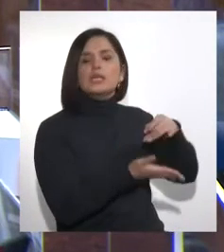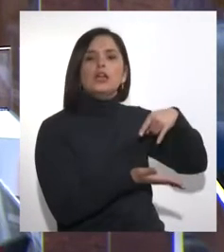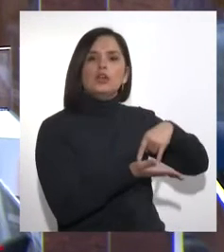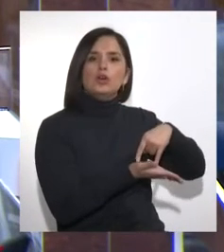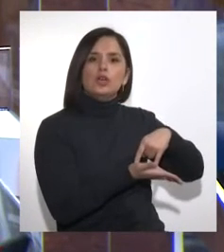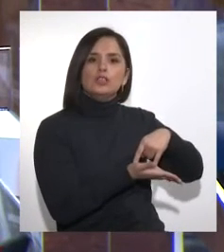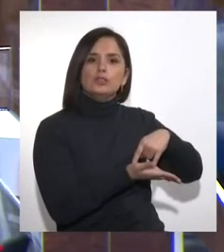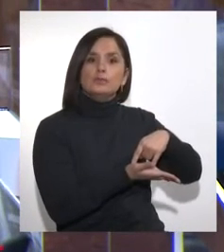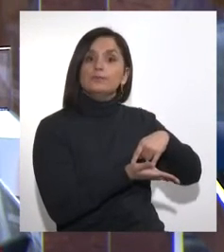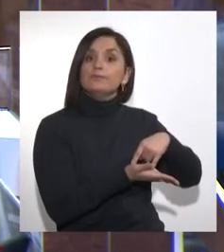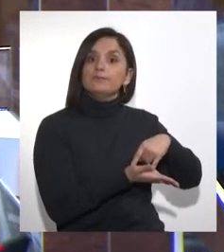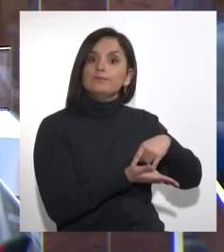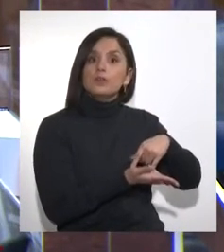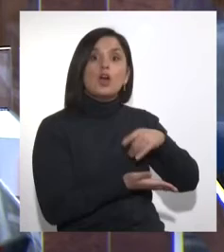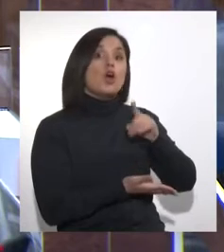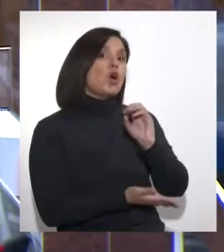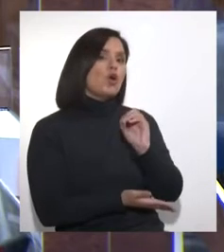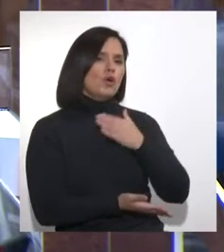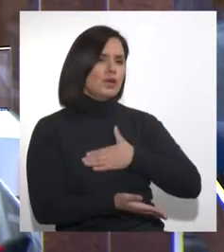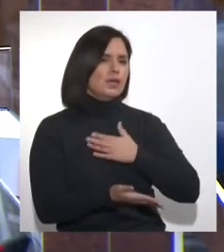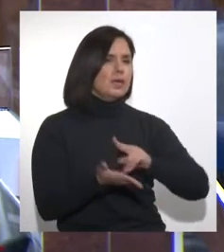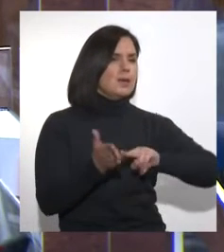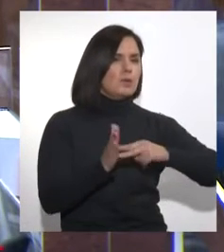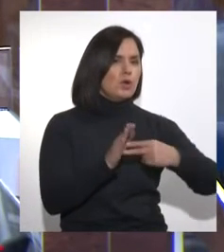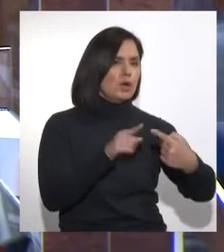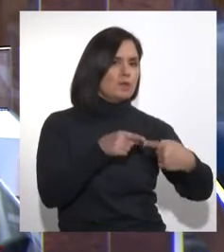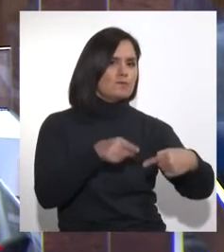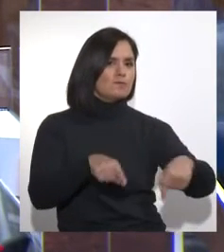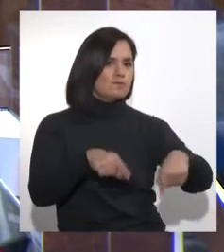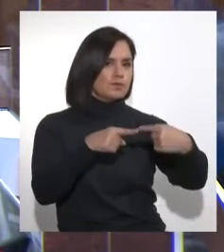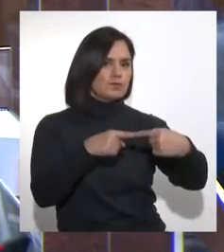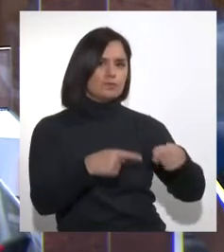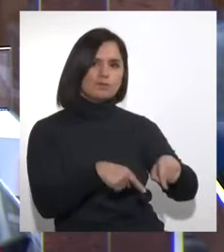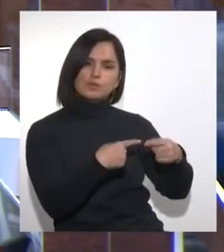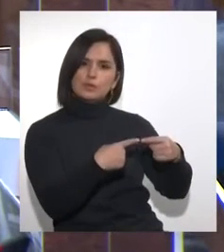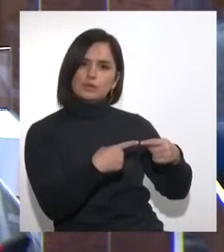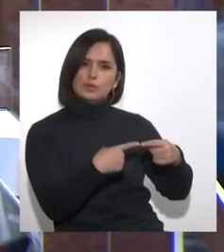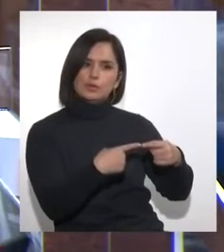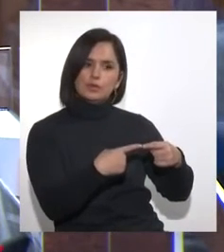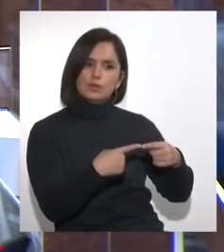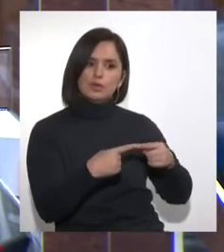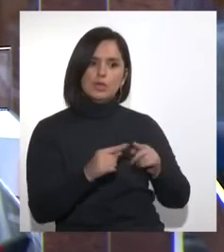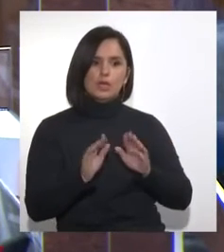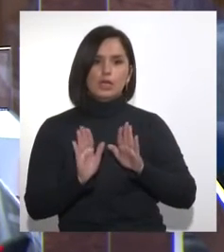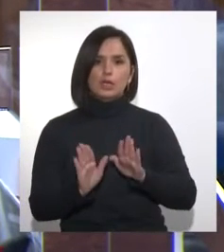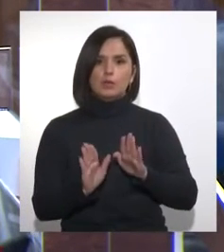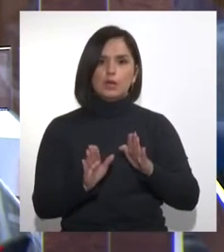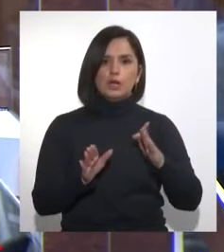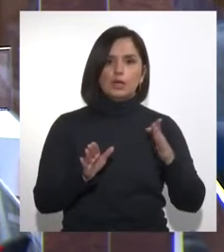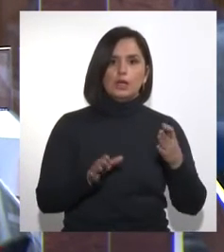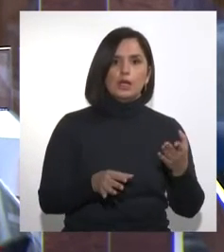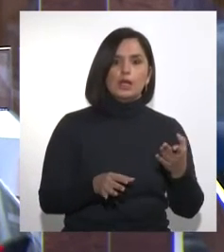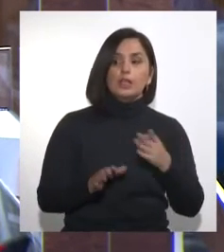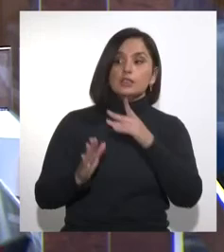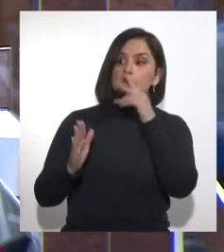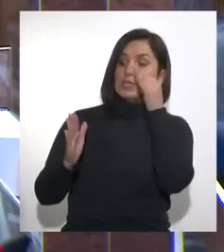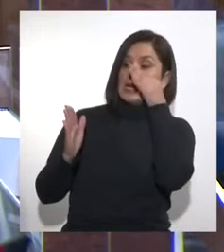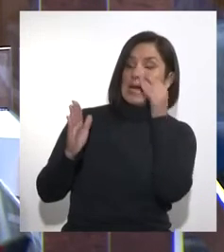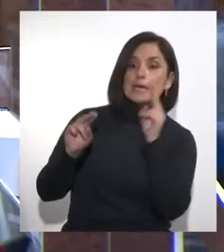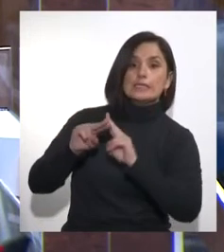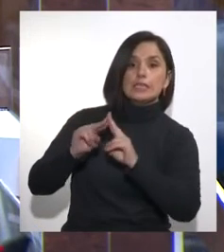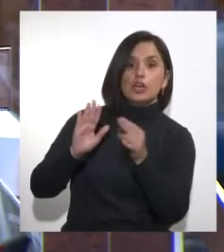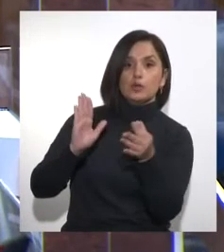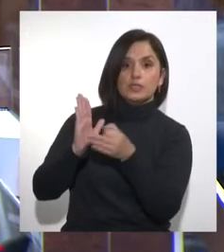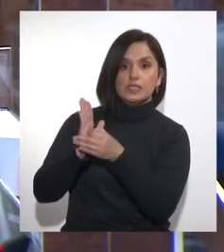mayoría de los chilenos que están en un estado de necesidad. Tendrá que ver si lo envían al Tribunal Constitucional, si lo vetan, o si al